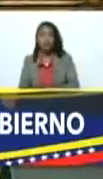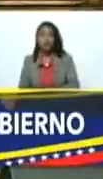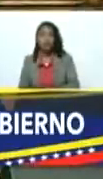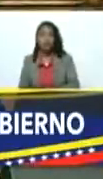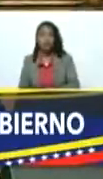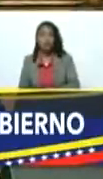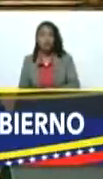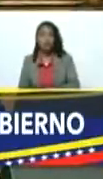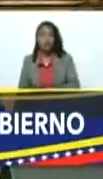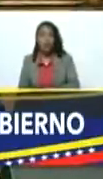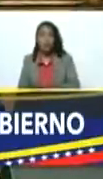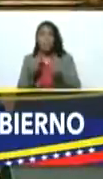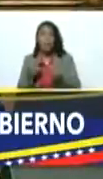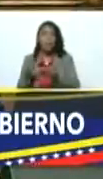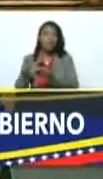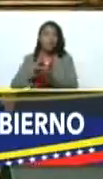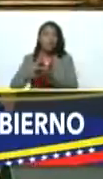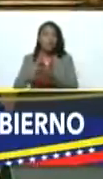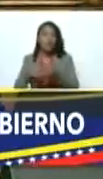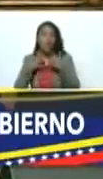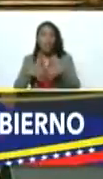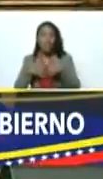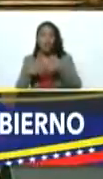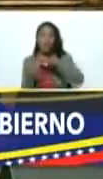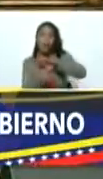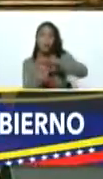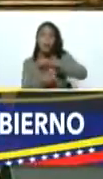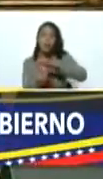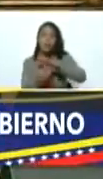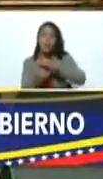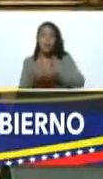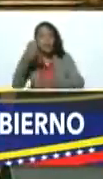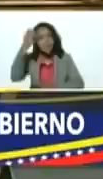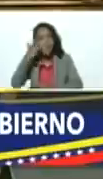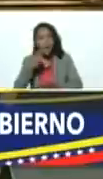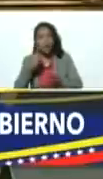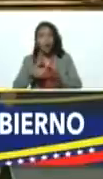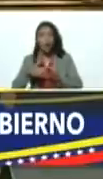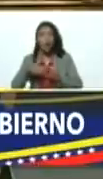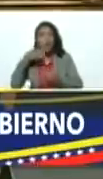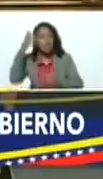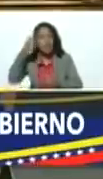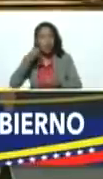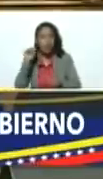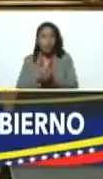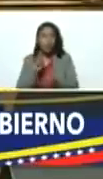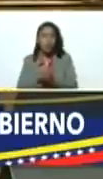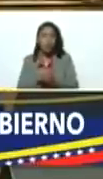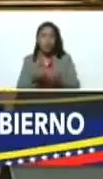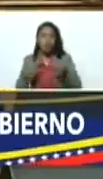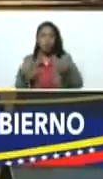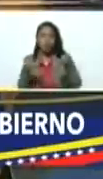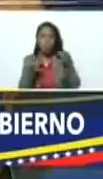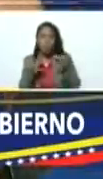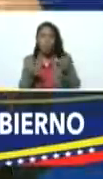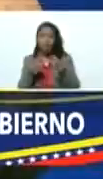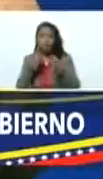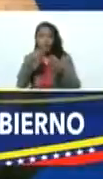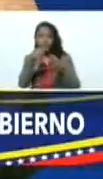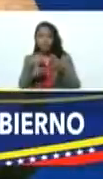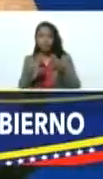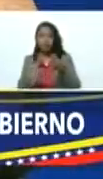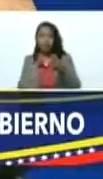para la recuperación de las industrias básicas del hierro el acero el aluminio las briquetas